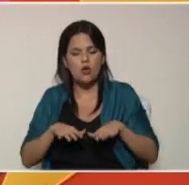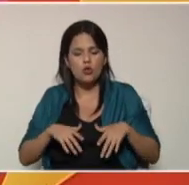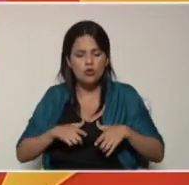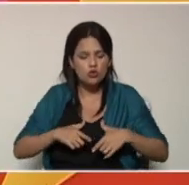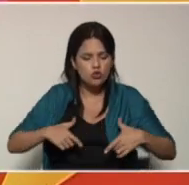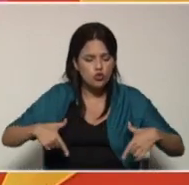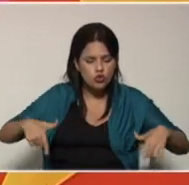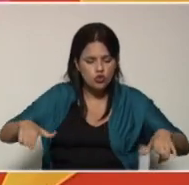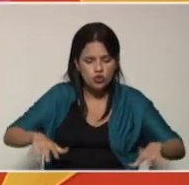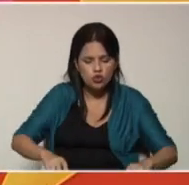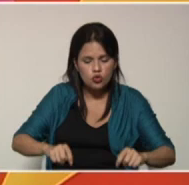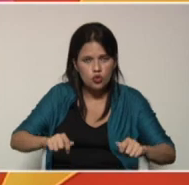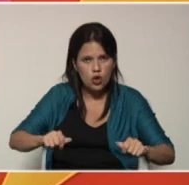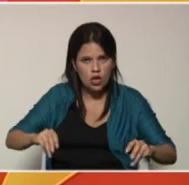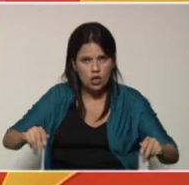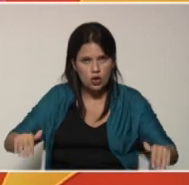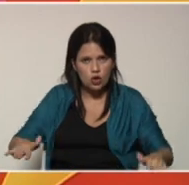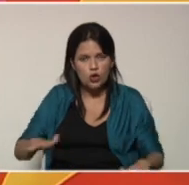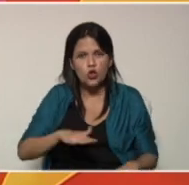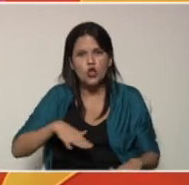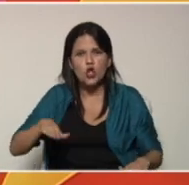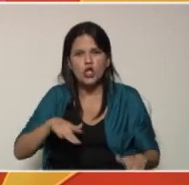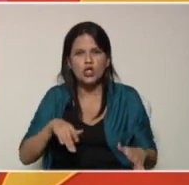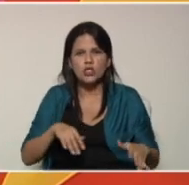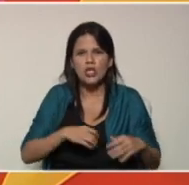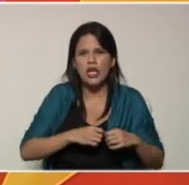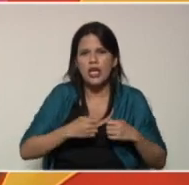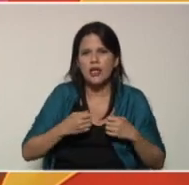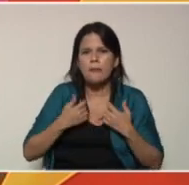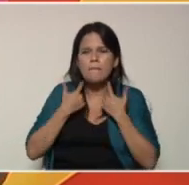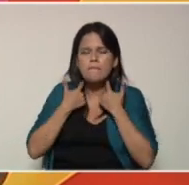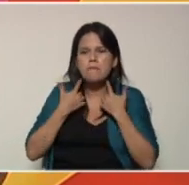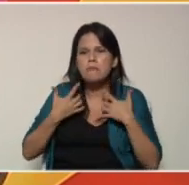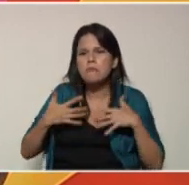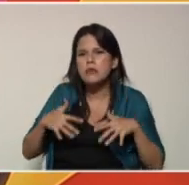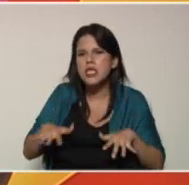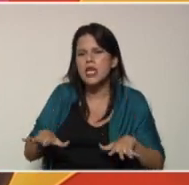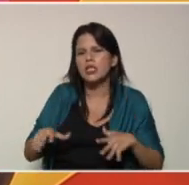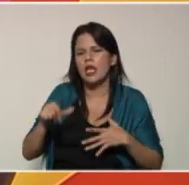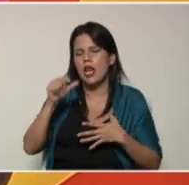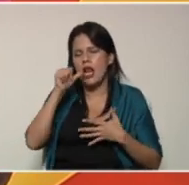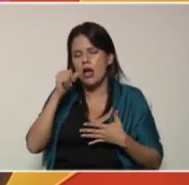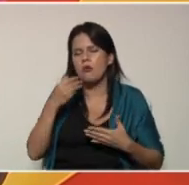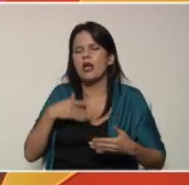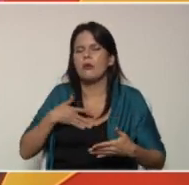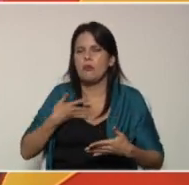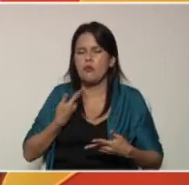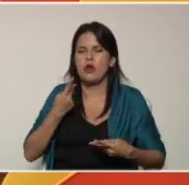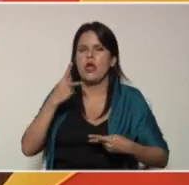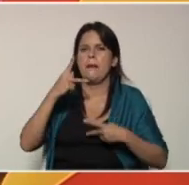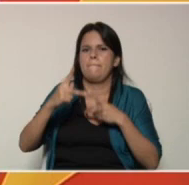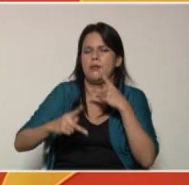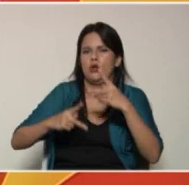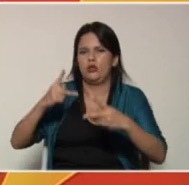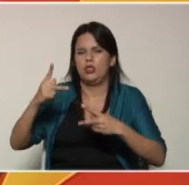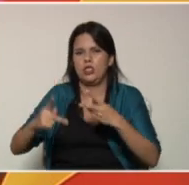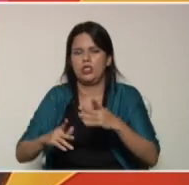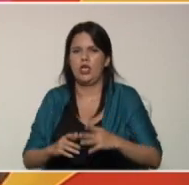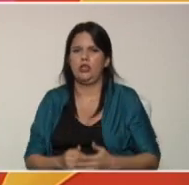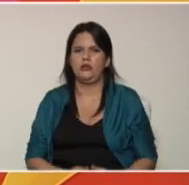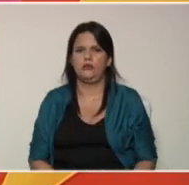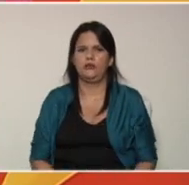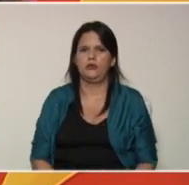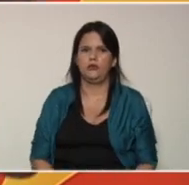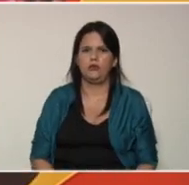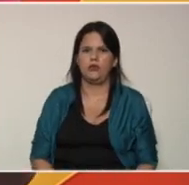donde no se escape toda la humedad que este pueda procesar o pueda realizar este específicamente como te digo